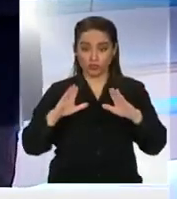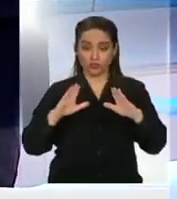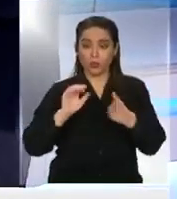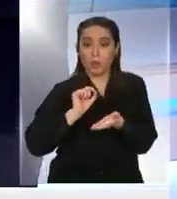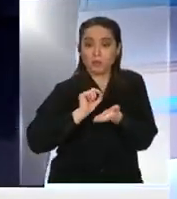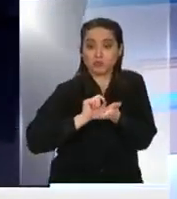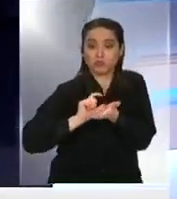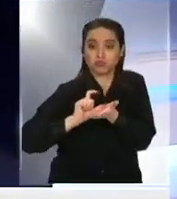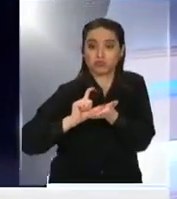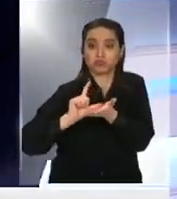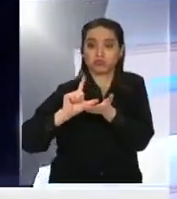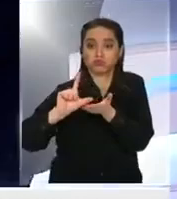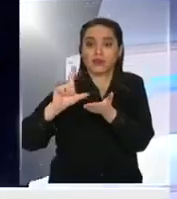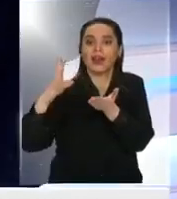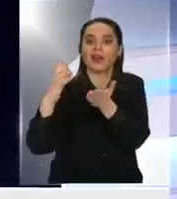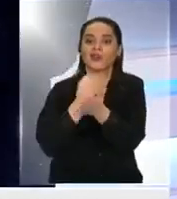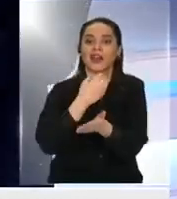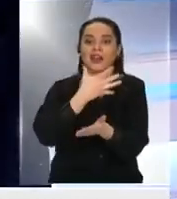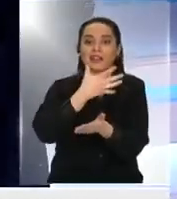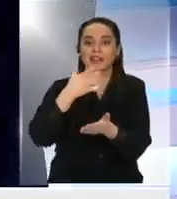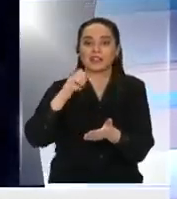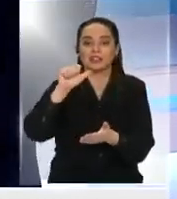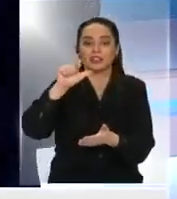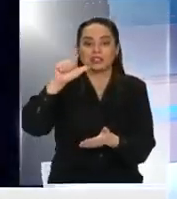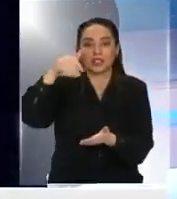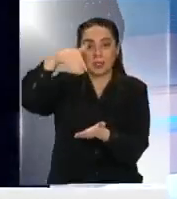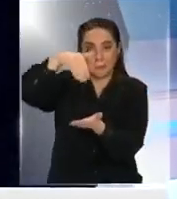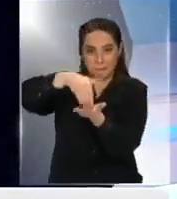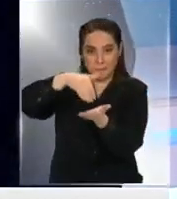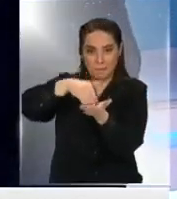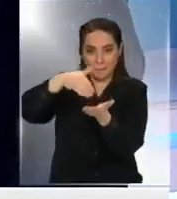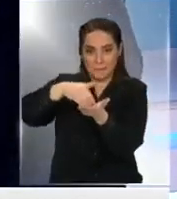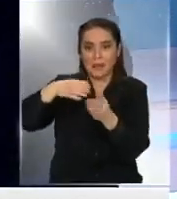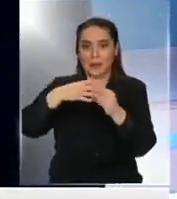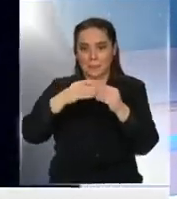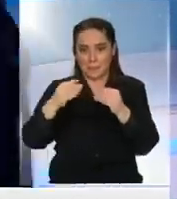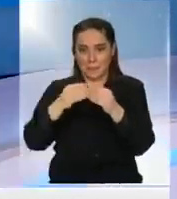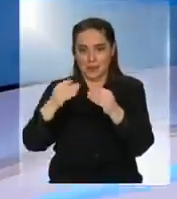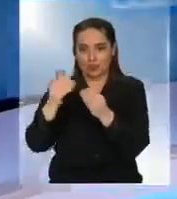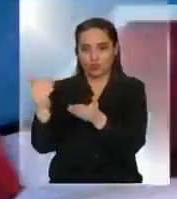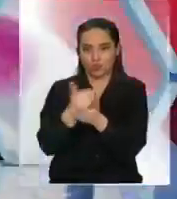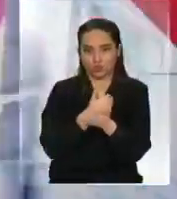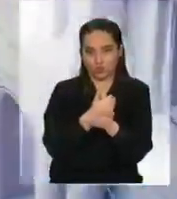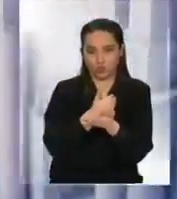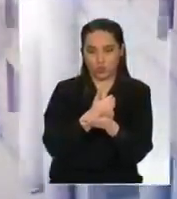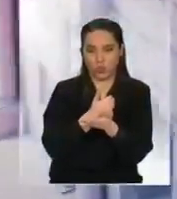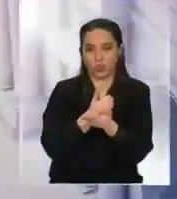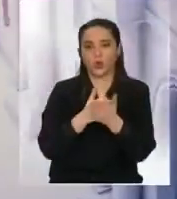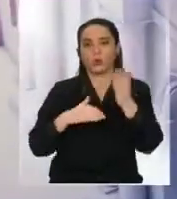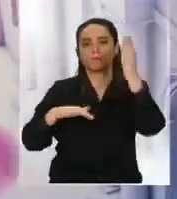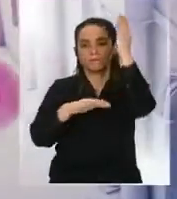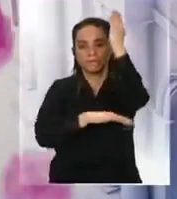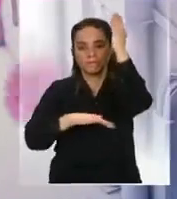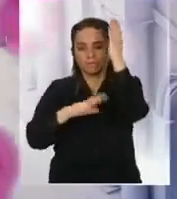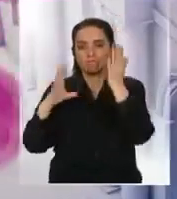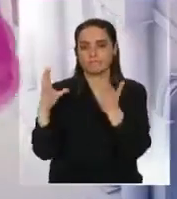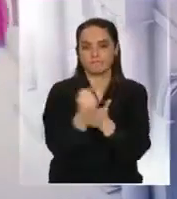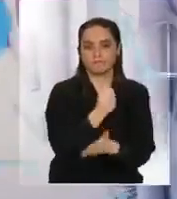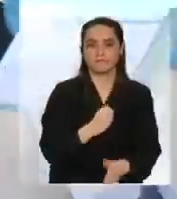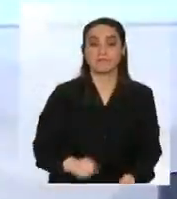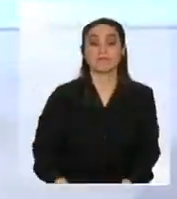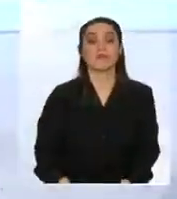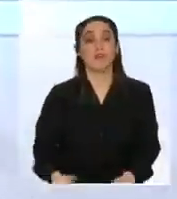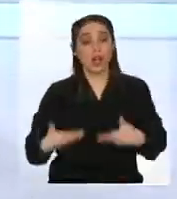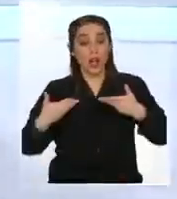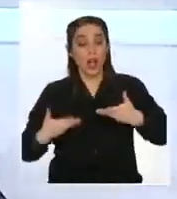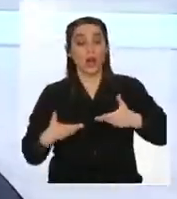para llegar a 567 mil pesos al fin de nuestro primer mandato. Ok, Daniel, ven para acá. Acá tenemos el tótem donde vamos a revisar las redes sociales.